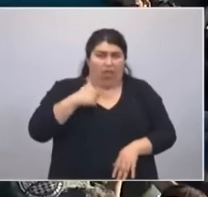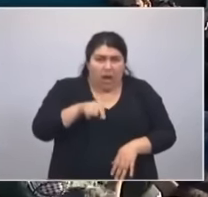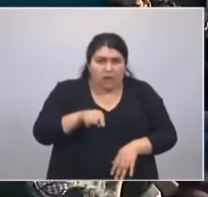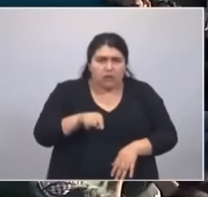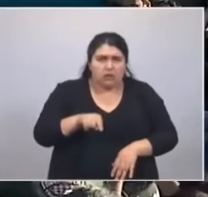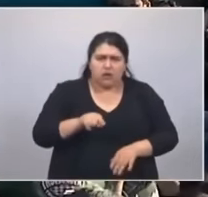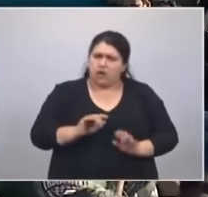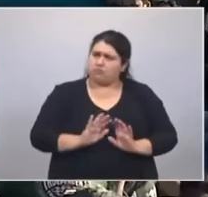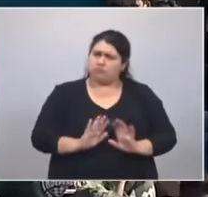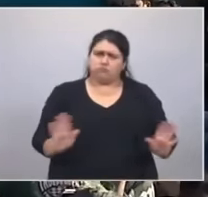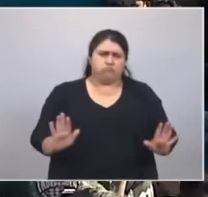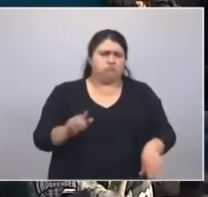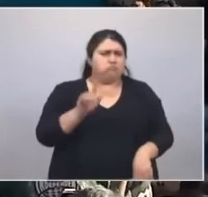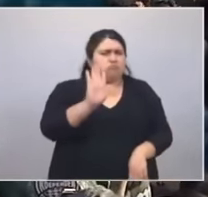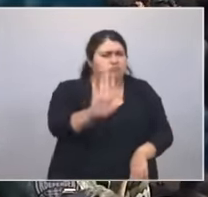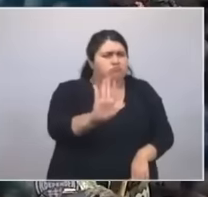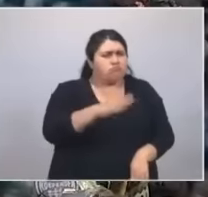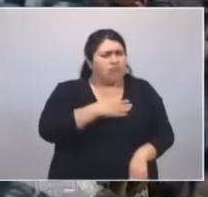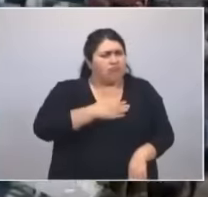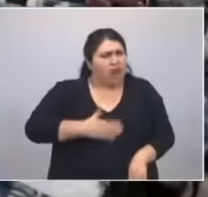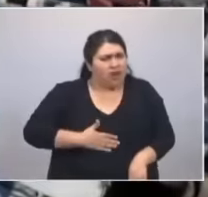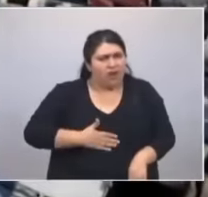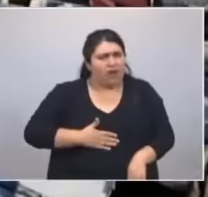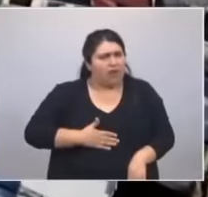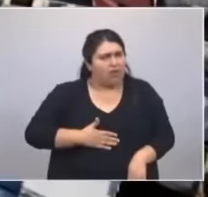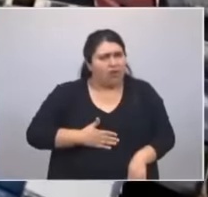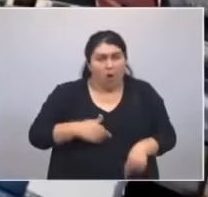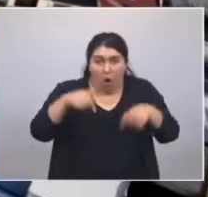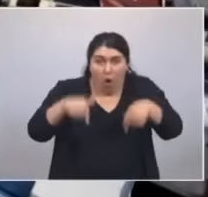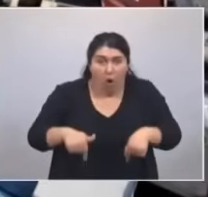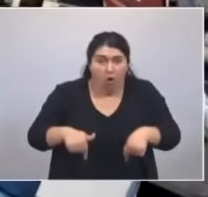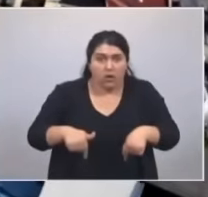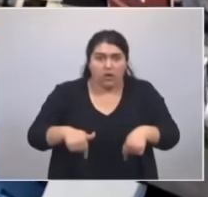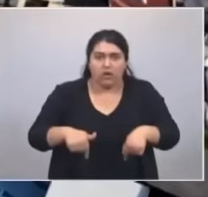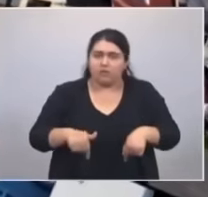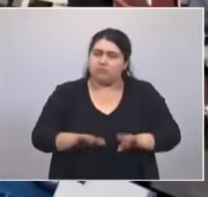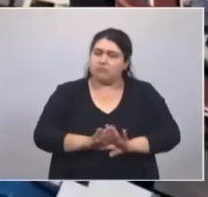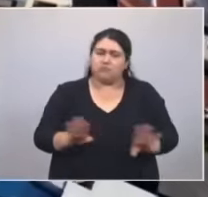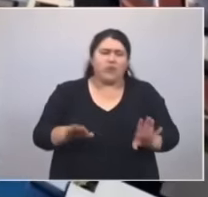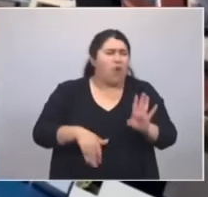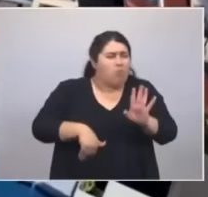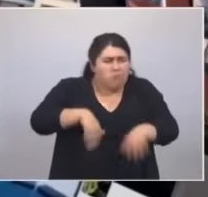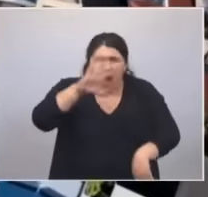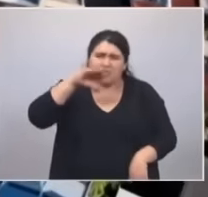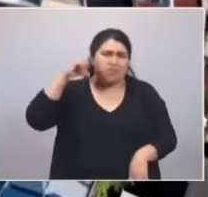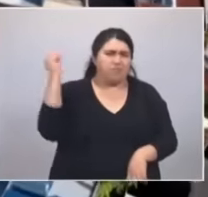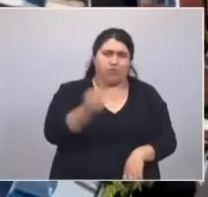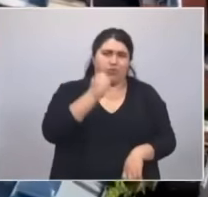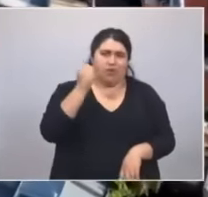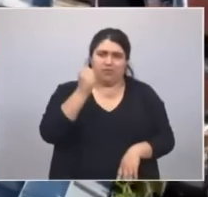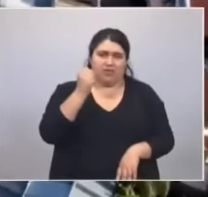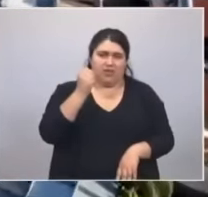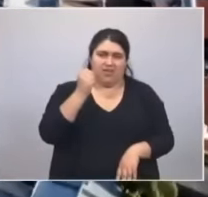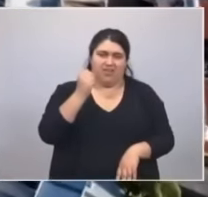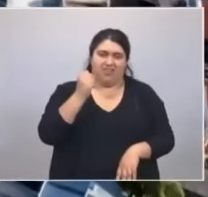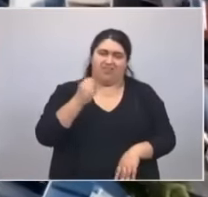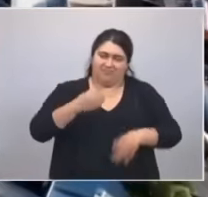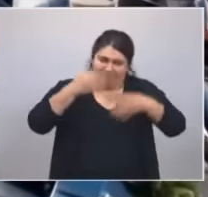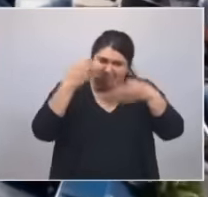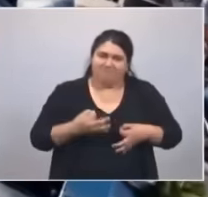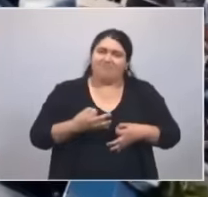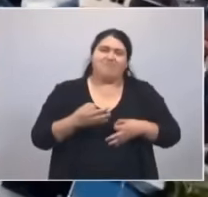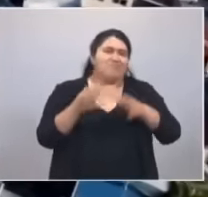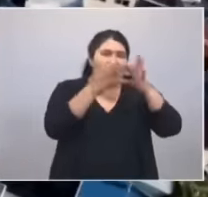tengan la tranquilidad y convirtamos sobre todas las cosas en política de